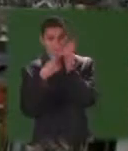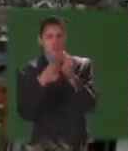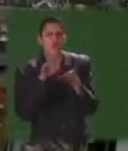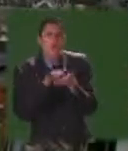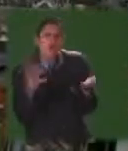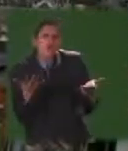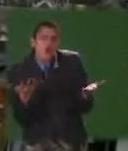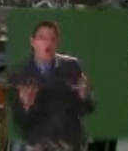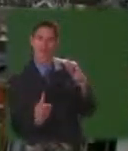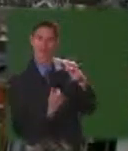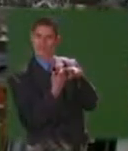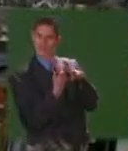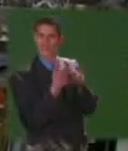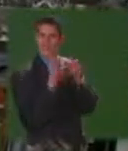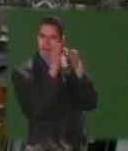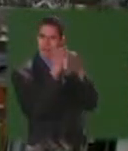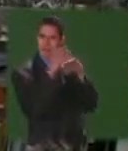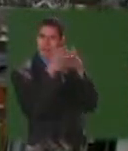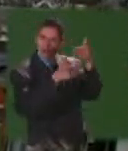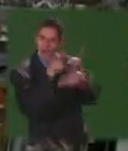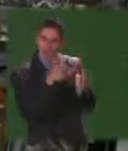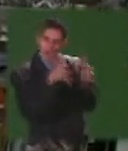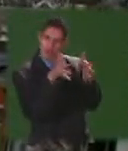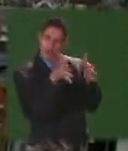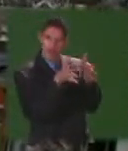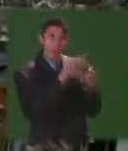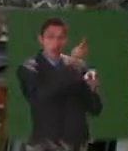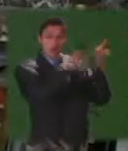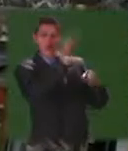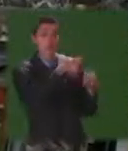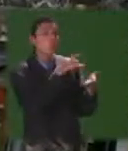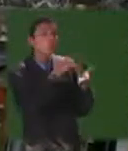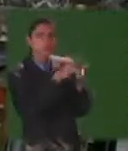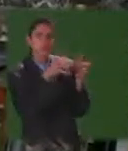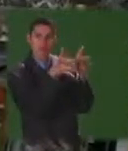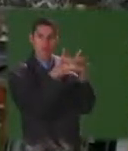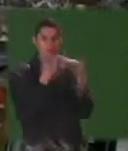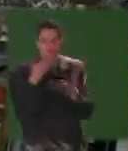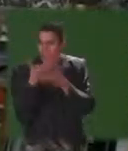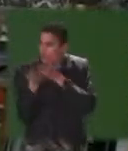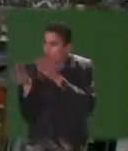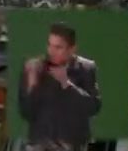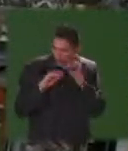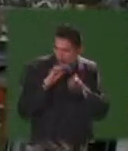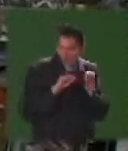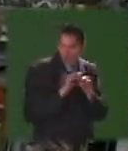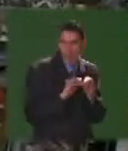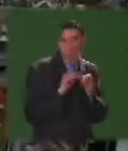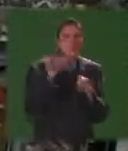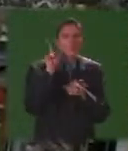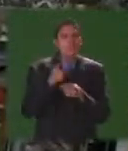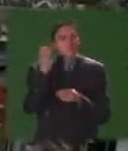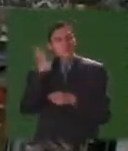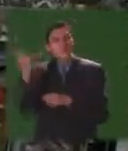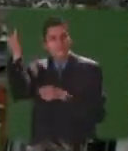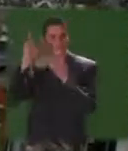acabamos de ver cómo es posible generar estos procesos de educación especial en poblaciones que lo requieren con urgencia gracias a la iniciativa de toda una